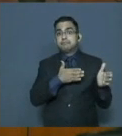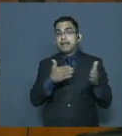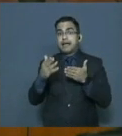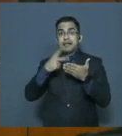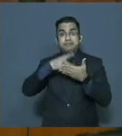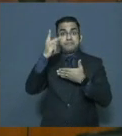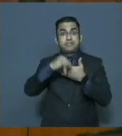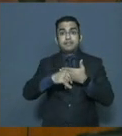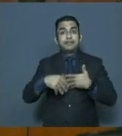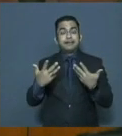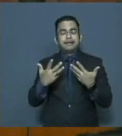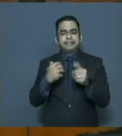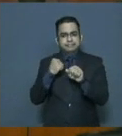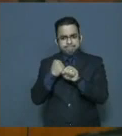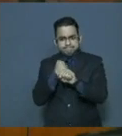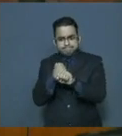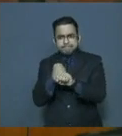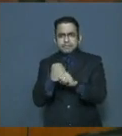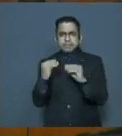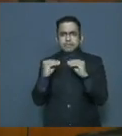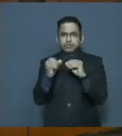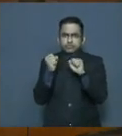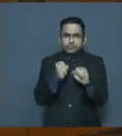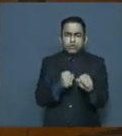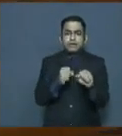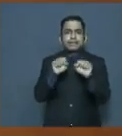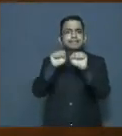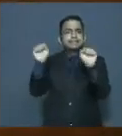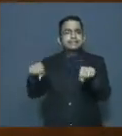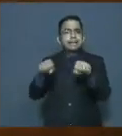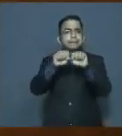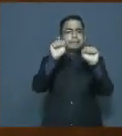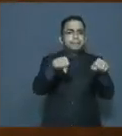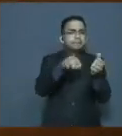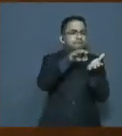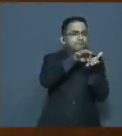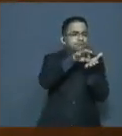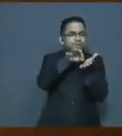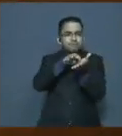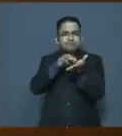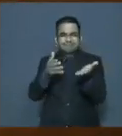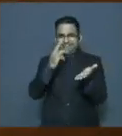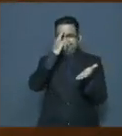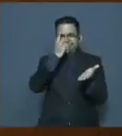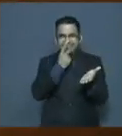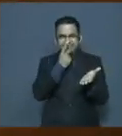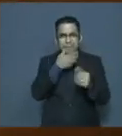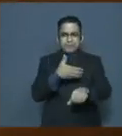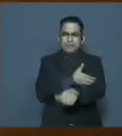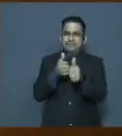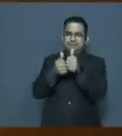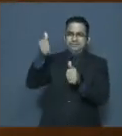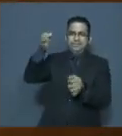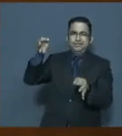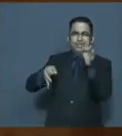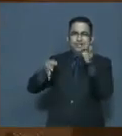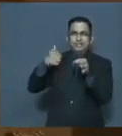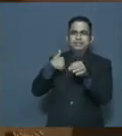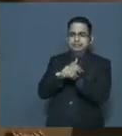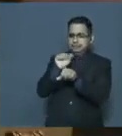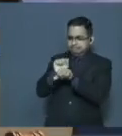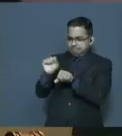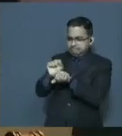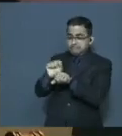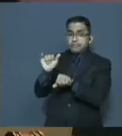consolidar la construcción y fortalecimiento de los sistemas estadísticos del Poder Judicial y actualizar la oferta formativa